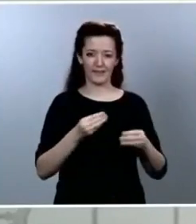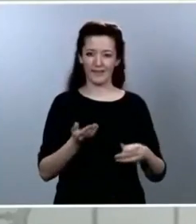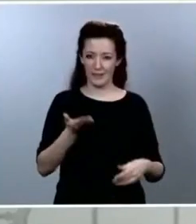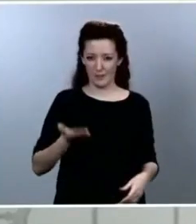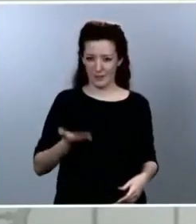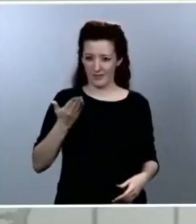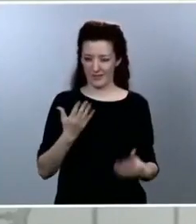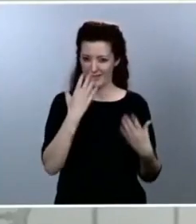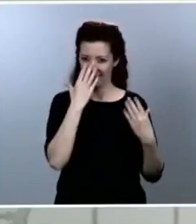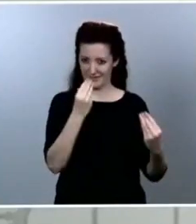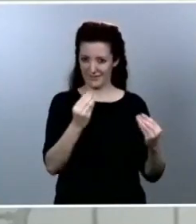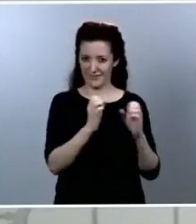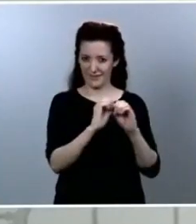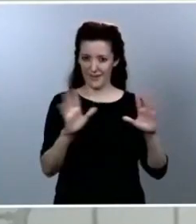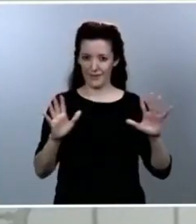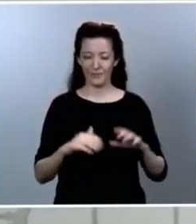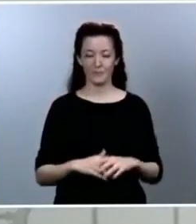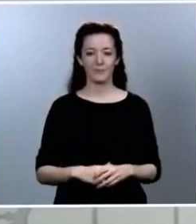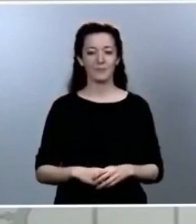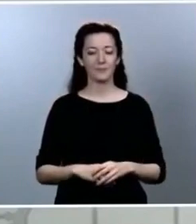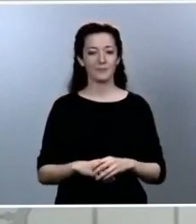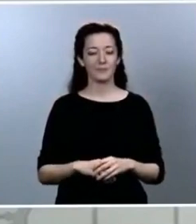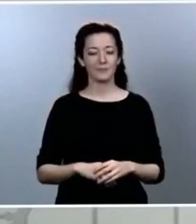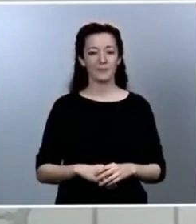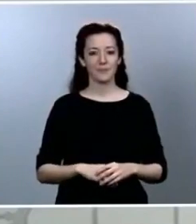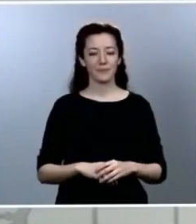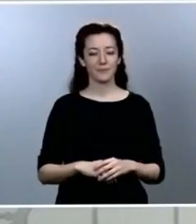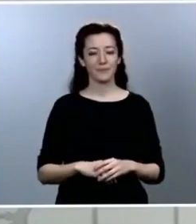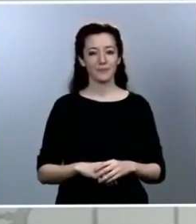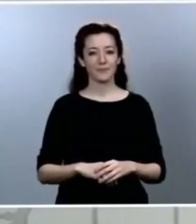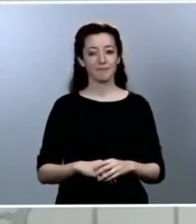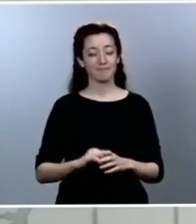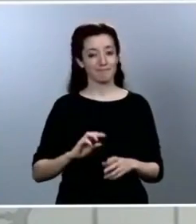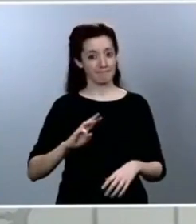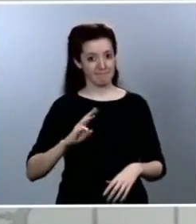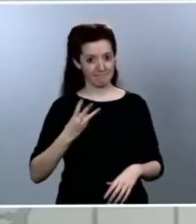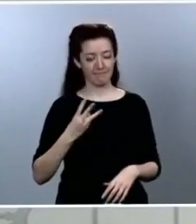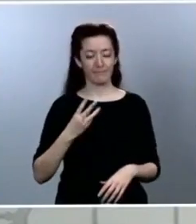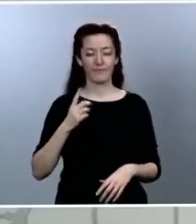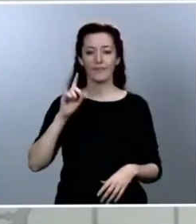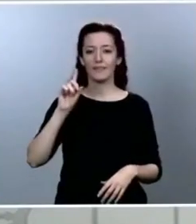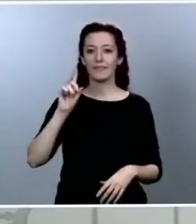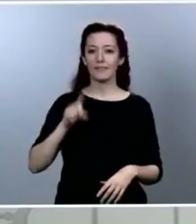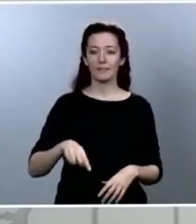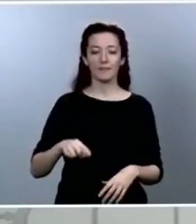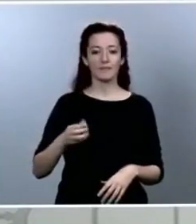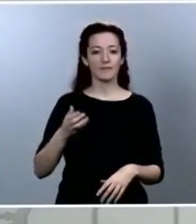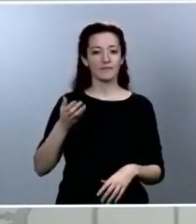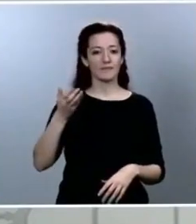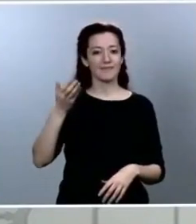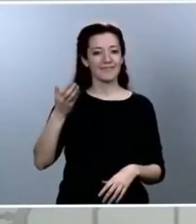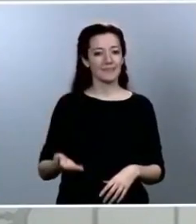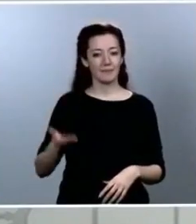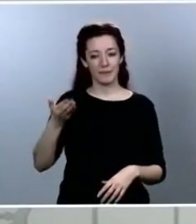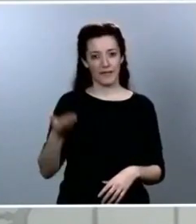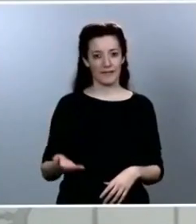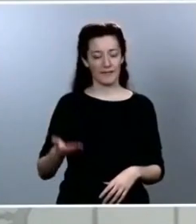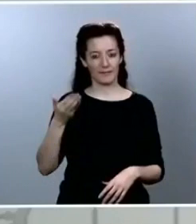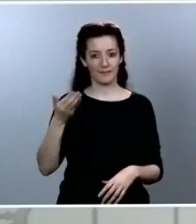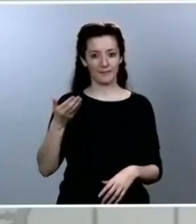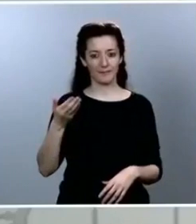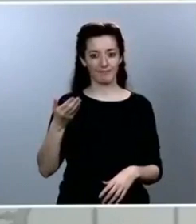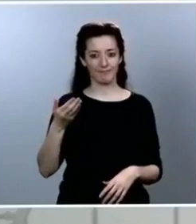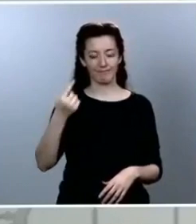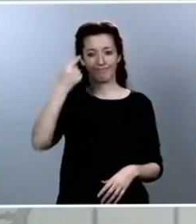En tercer lugar, también es fundamental ser conscientes de que no hay ningún territorio que esté